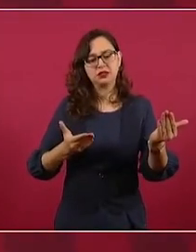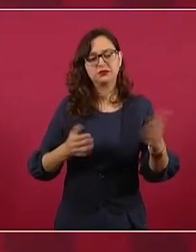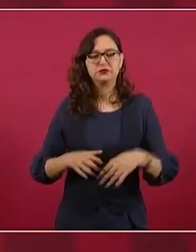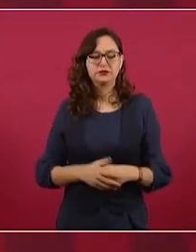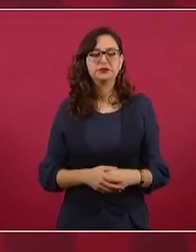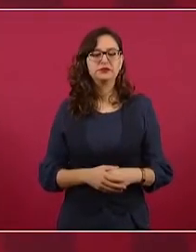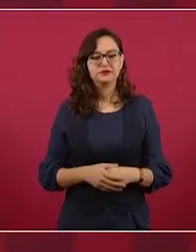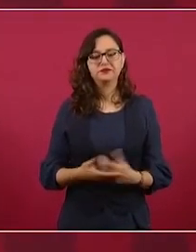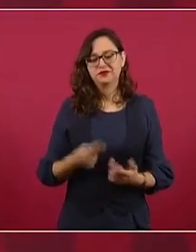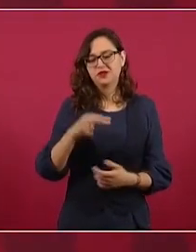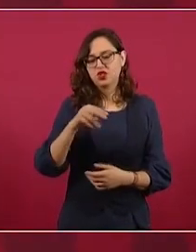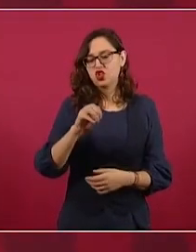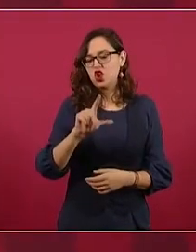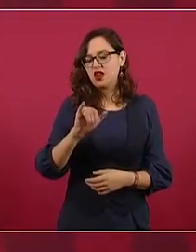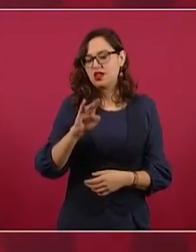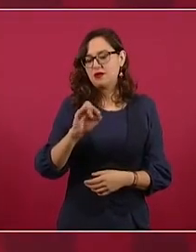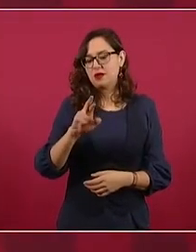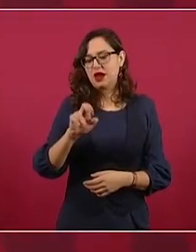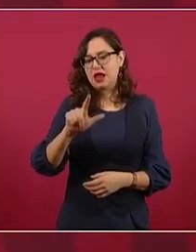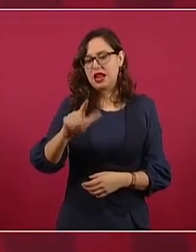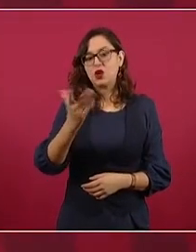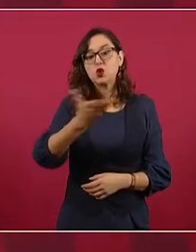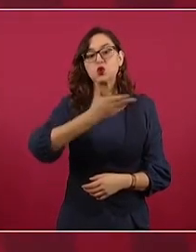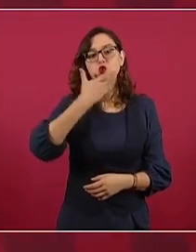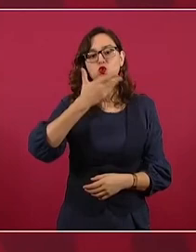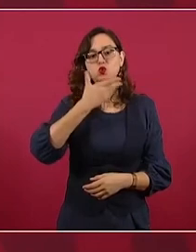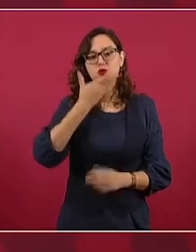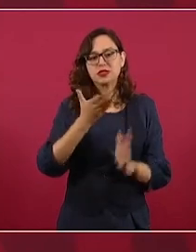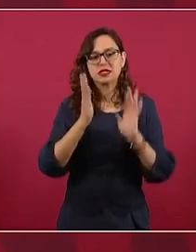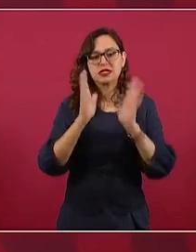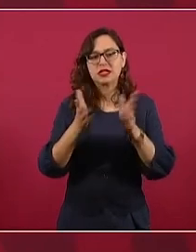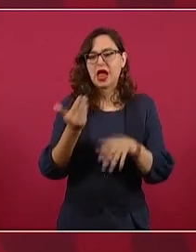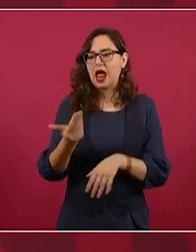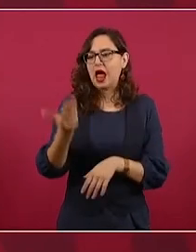neoliberal. Y aquí vimos cómo reformaron la Constitución.